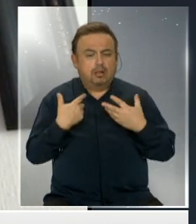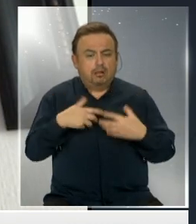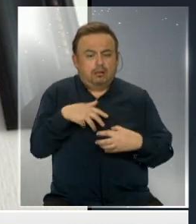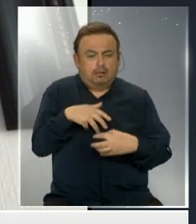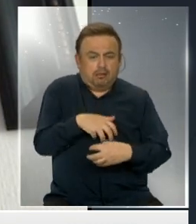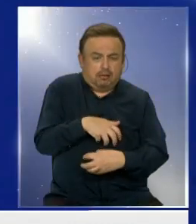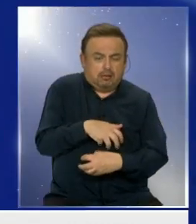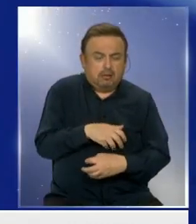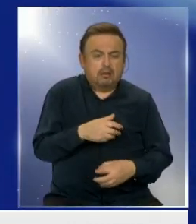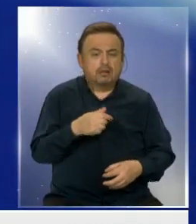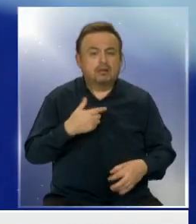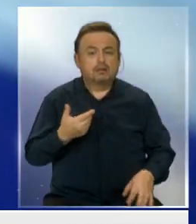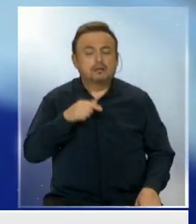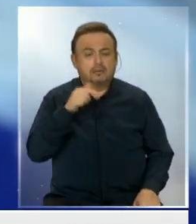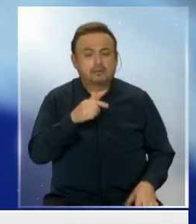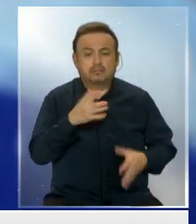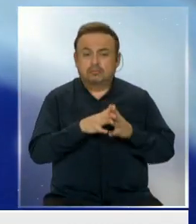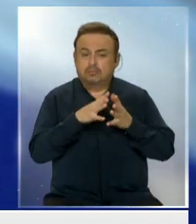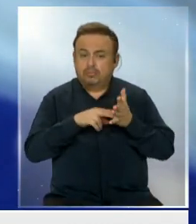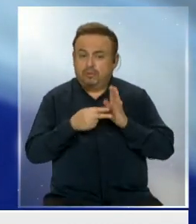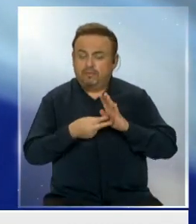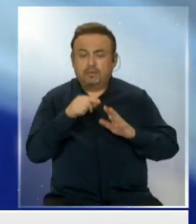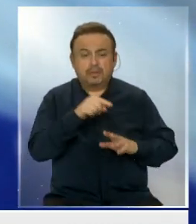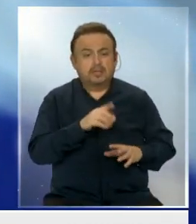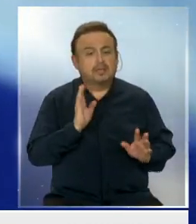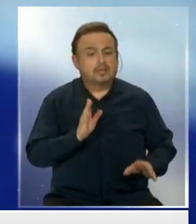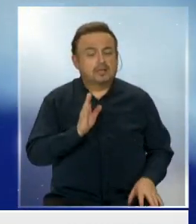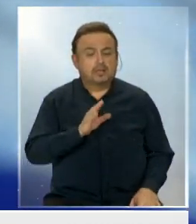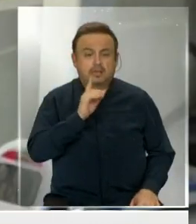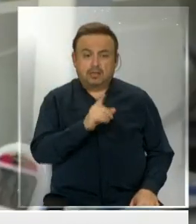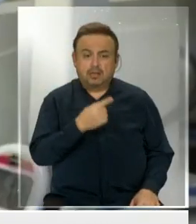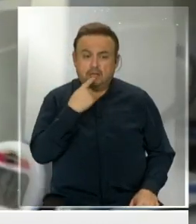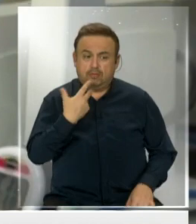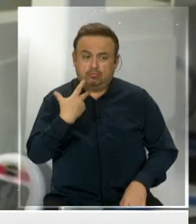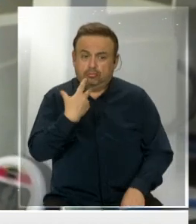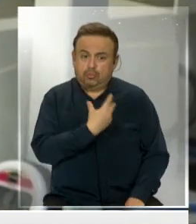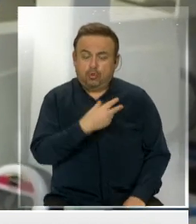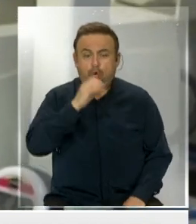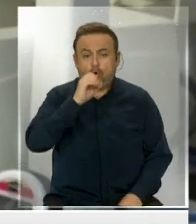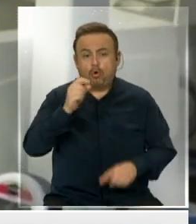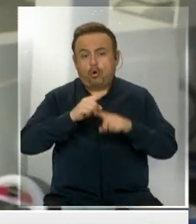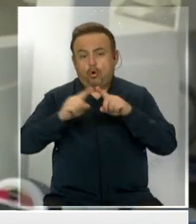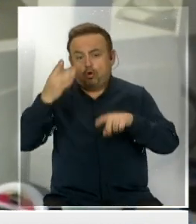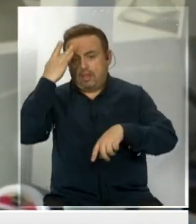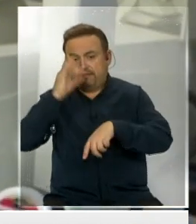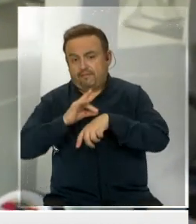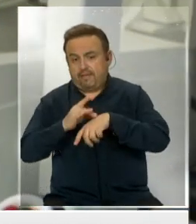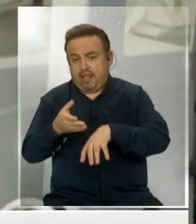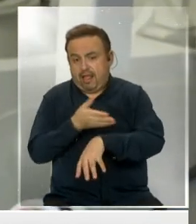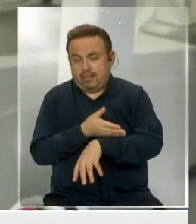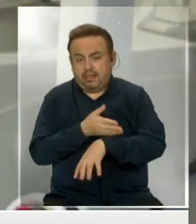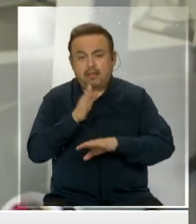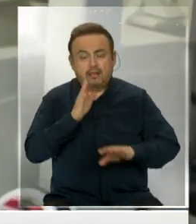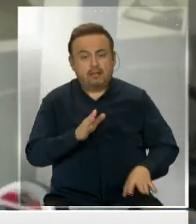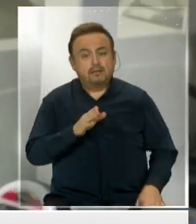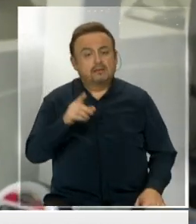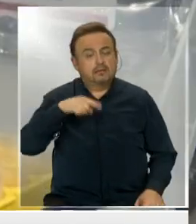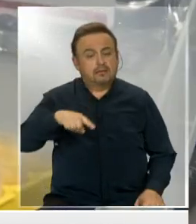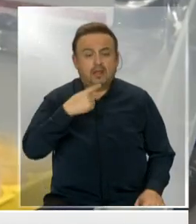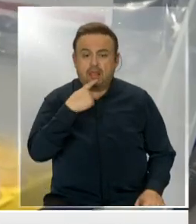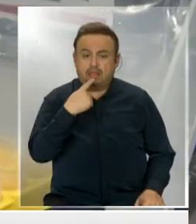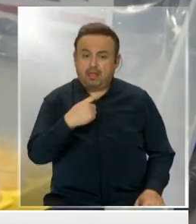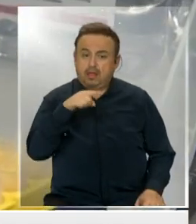diverso tipo. La gran duda es si esa reacción obedece a la vacuna o alguna enfermedad previa. Los entendidos